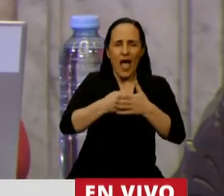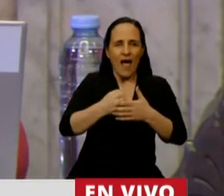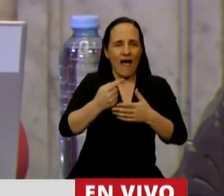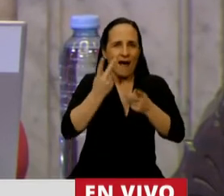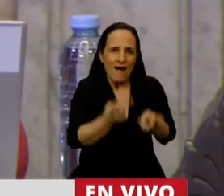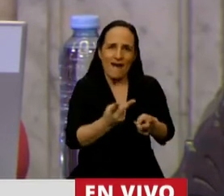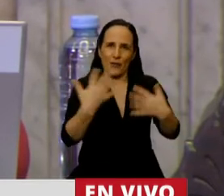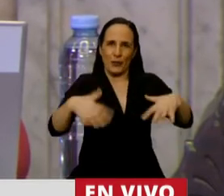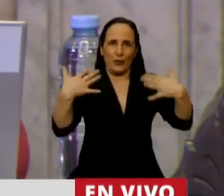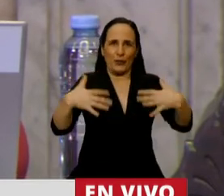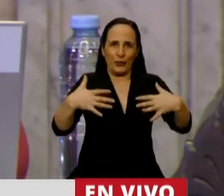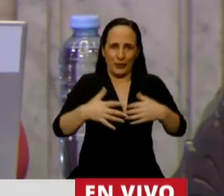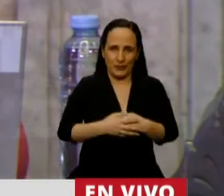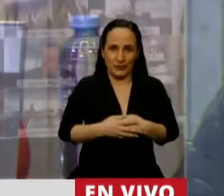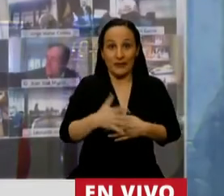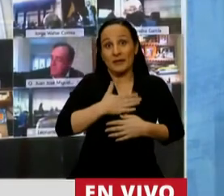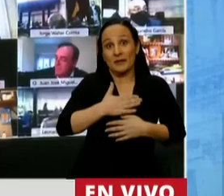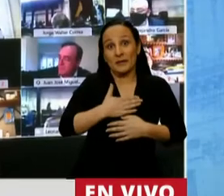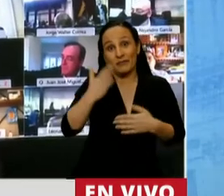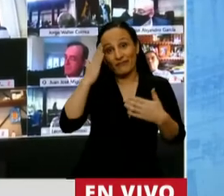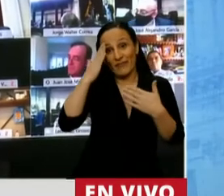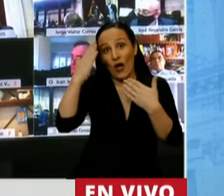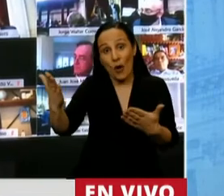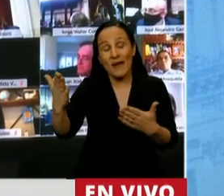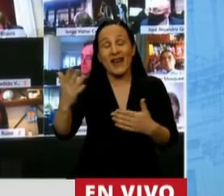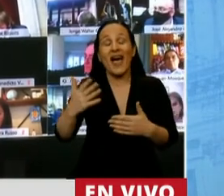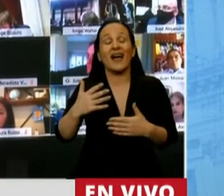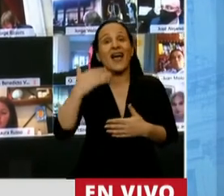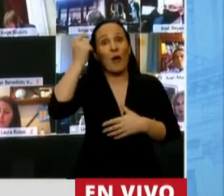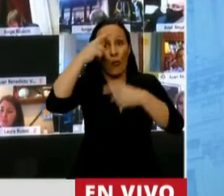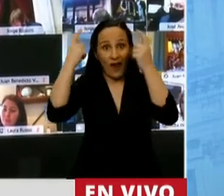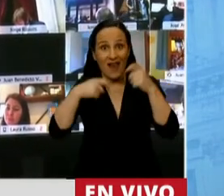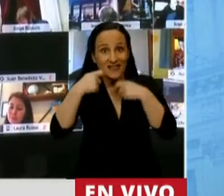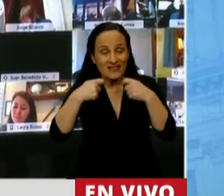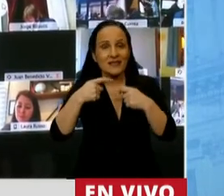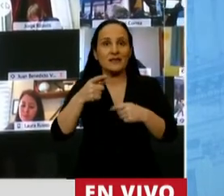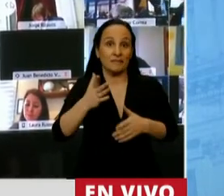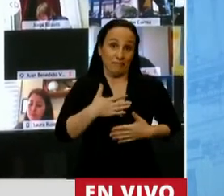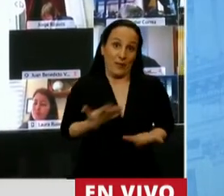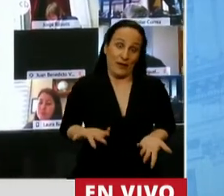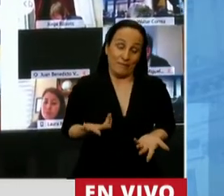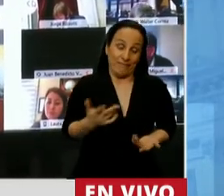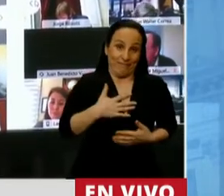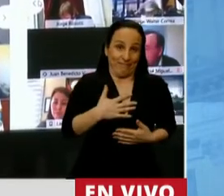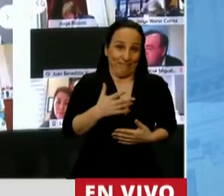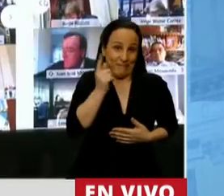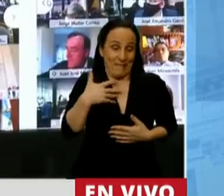Y bueno, me toca a mí hacer el homenaje a Abuelas de Plaza de Mayo, que como acabo de decir, siendo hija es